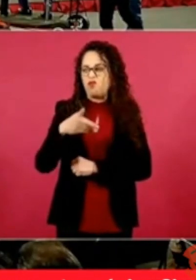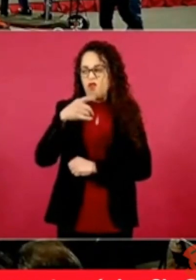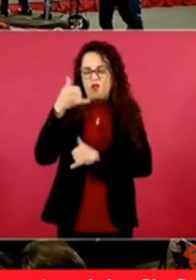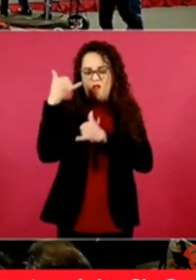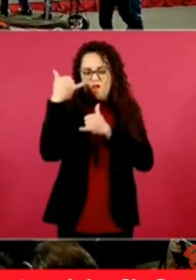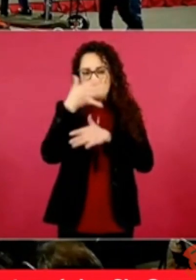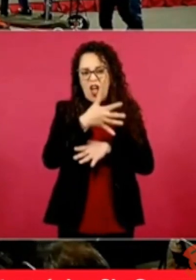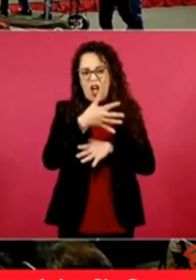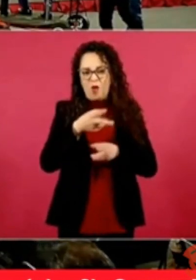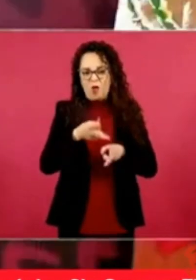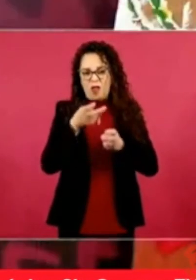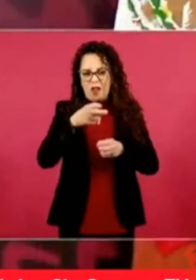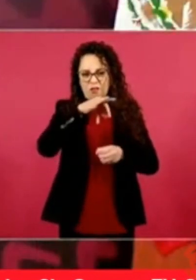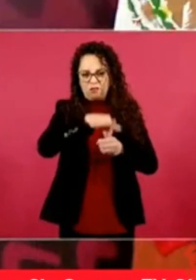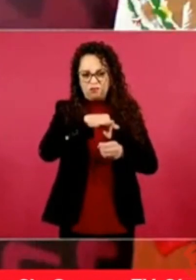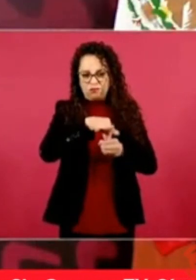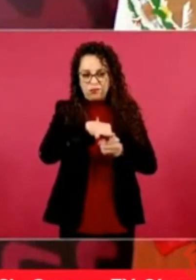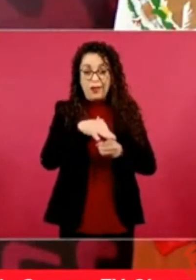cómo estaba